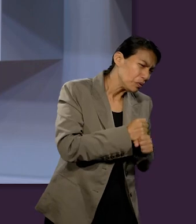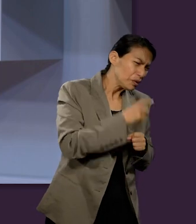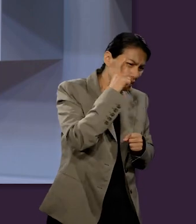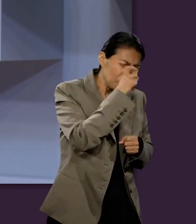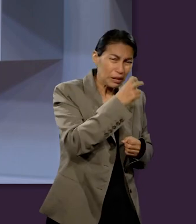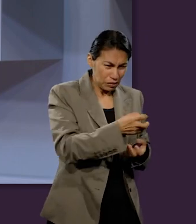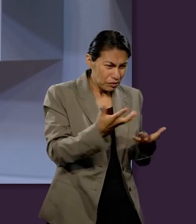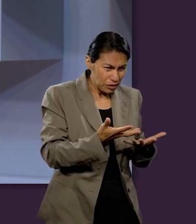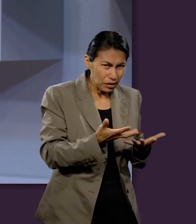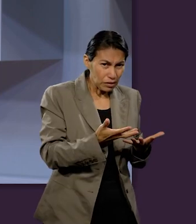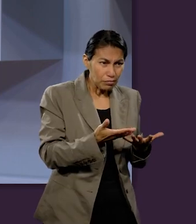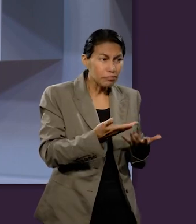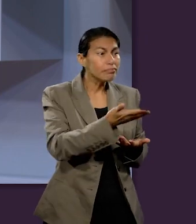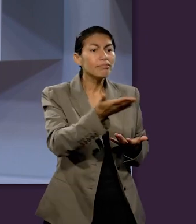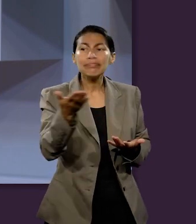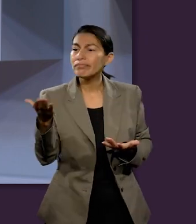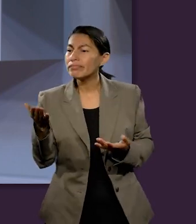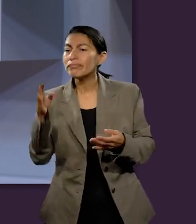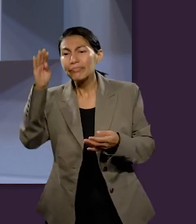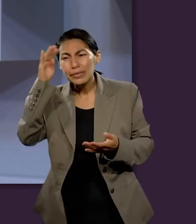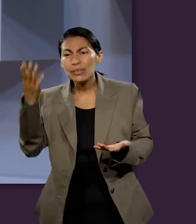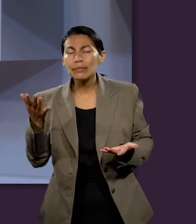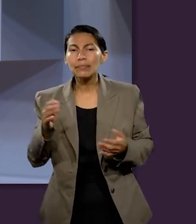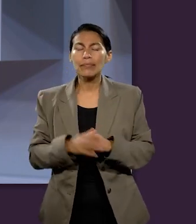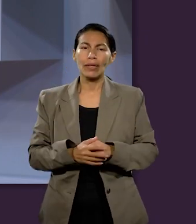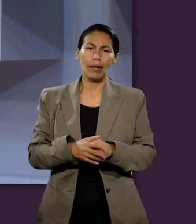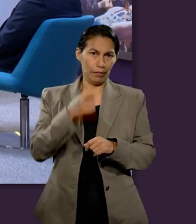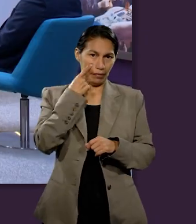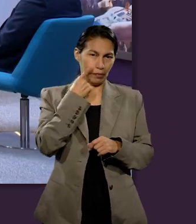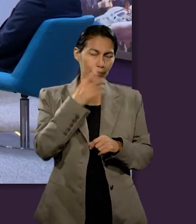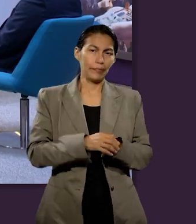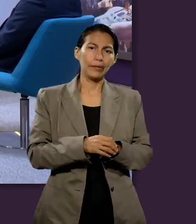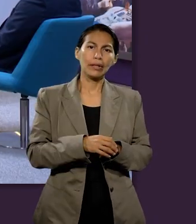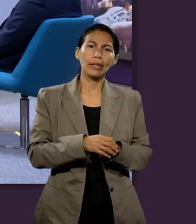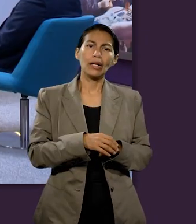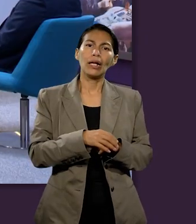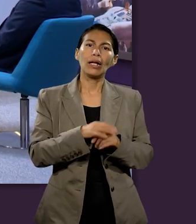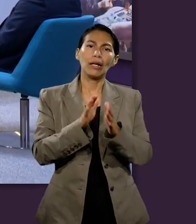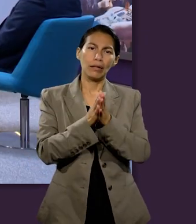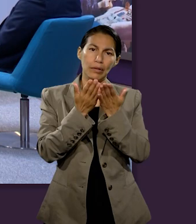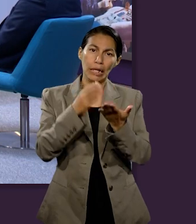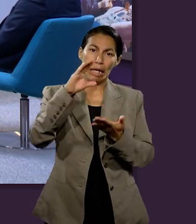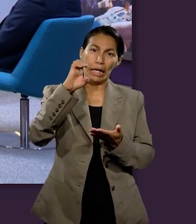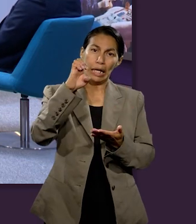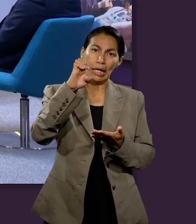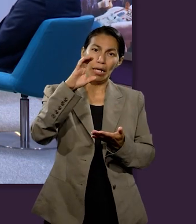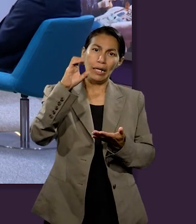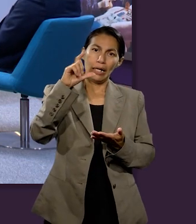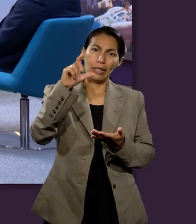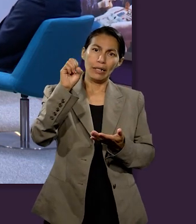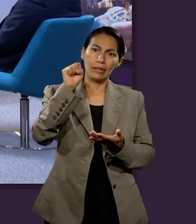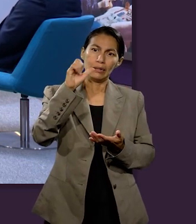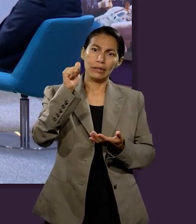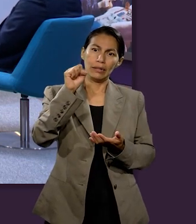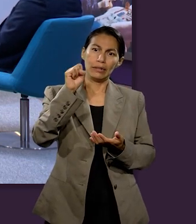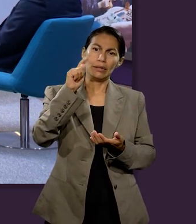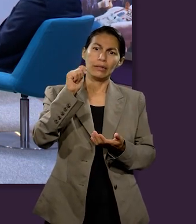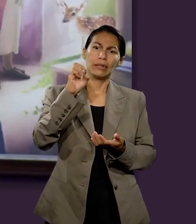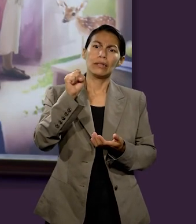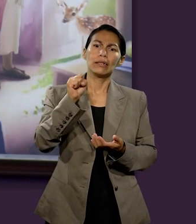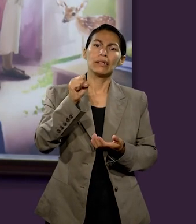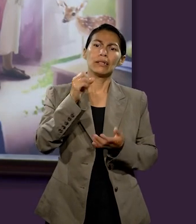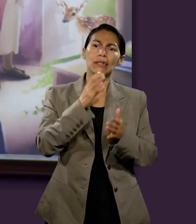sólo aplican exclusivamente para estos momentos. ¿Qué opinan? Sabes que el libro de Eclesiastes